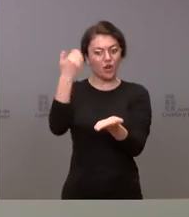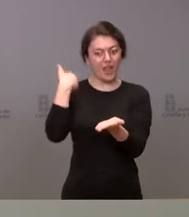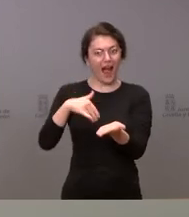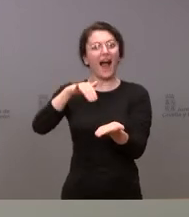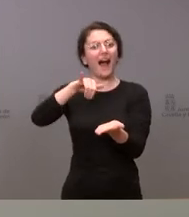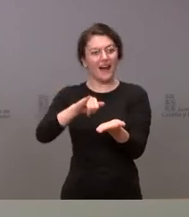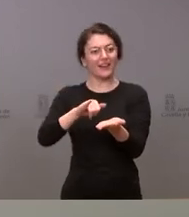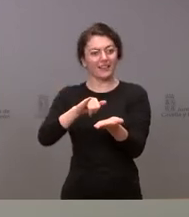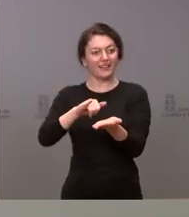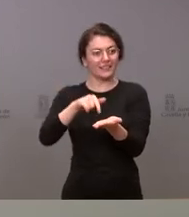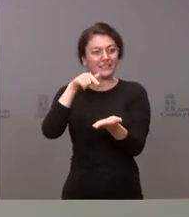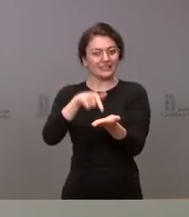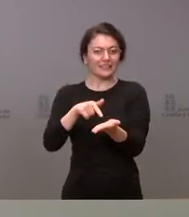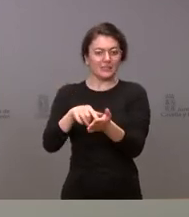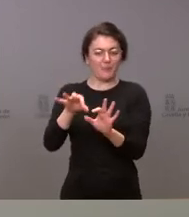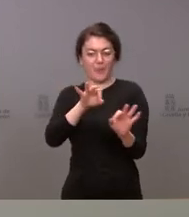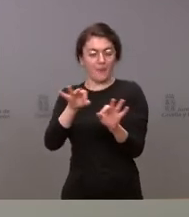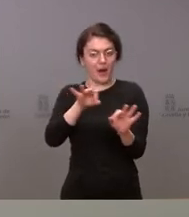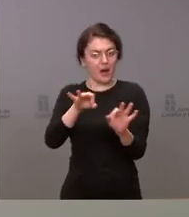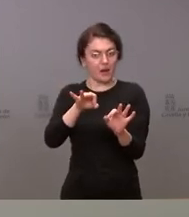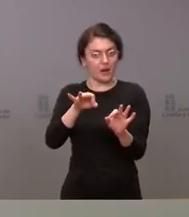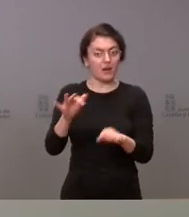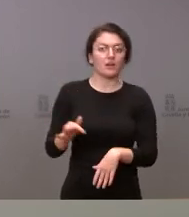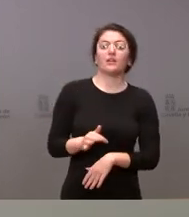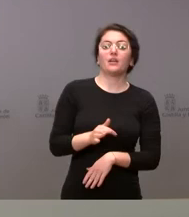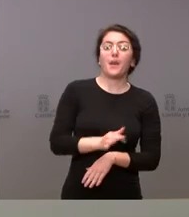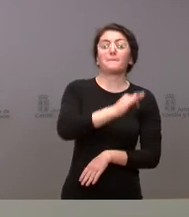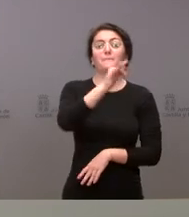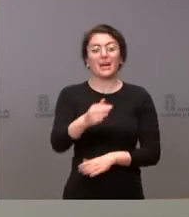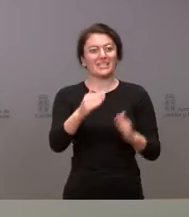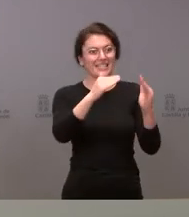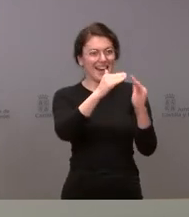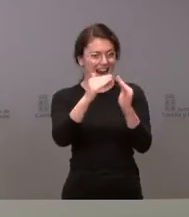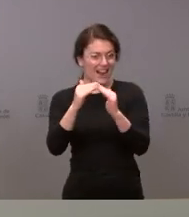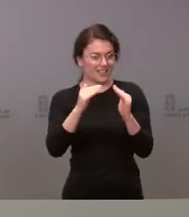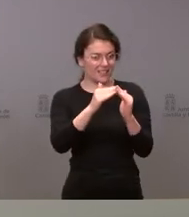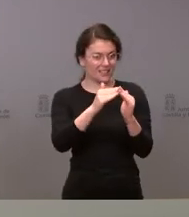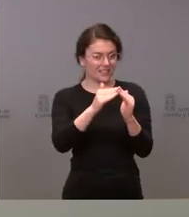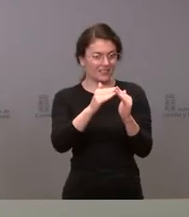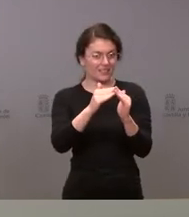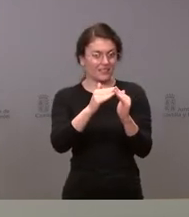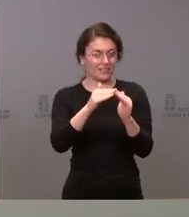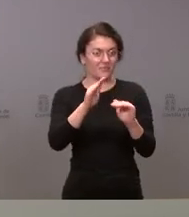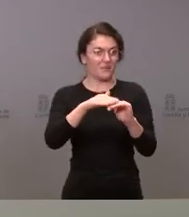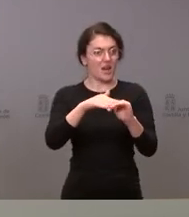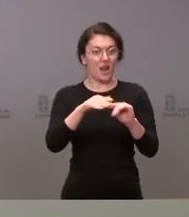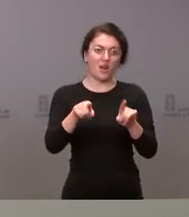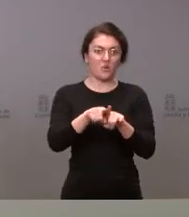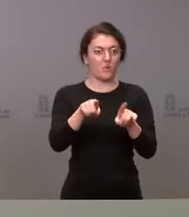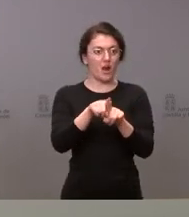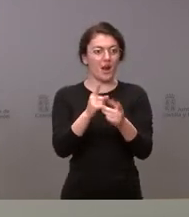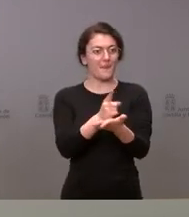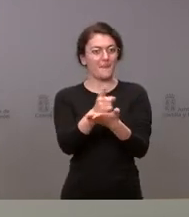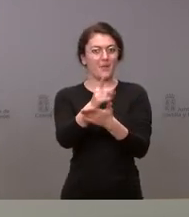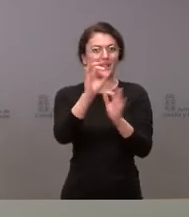para estas finalidades, como las propias viviendas que estén disponibles con este mapa de alojamientos o de recursos de